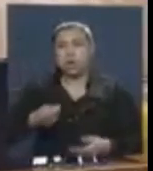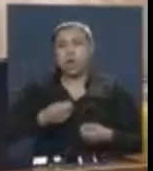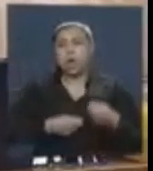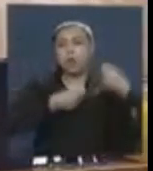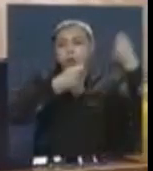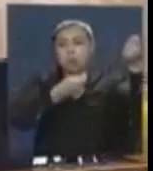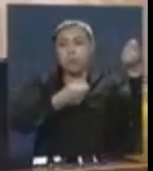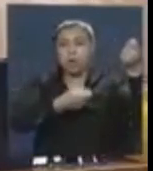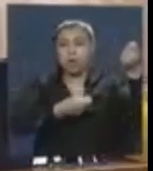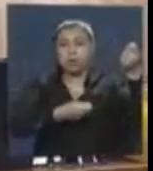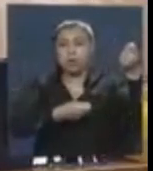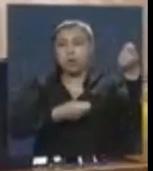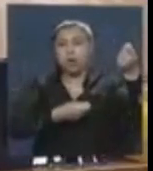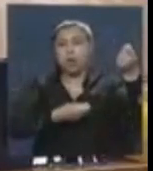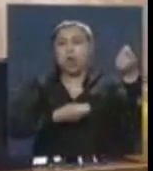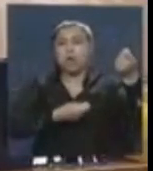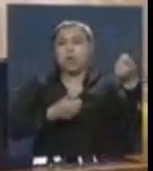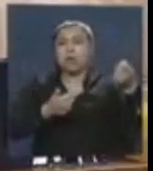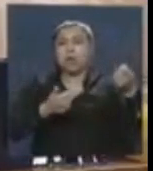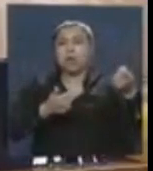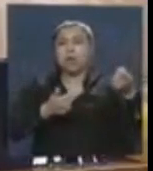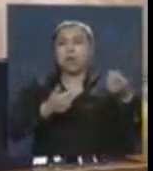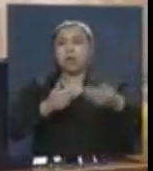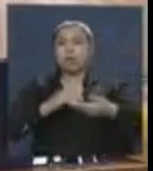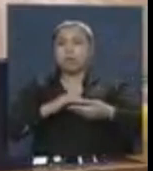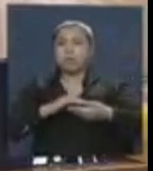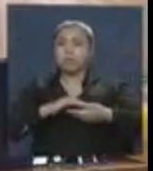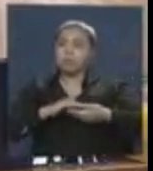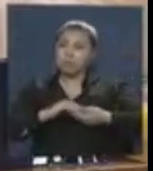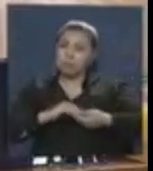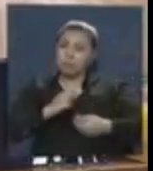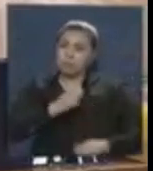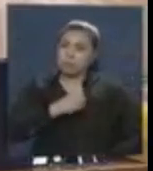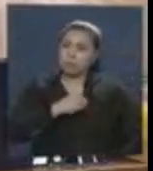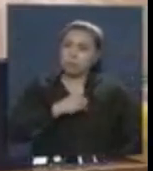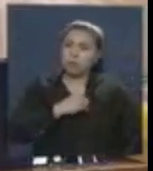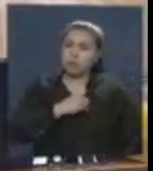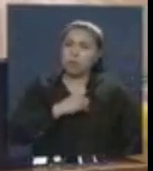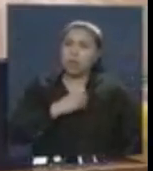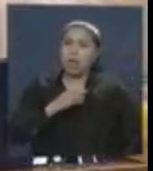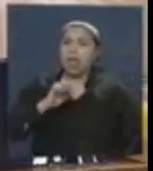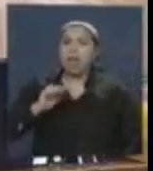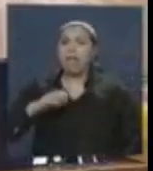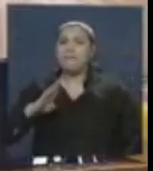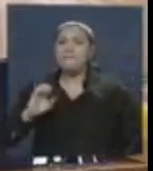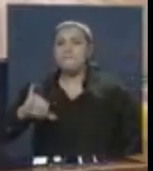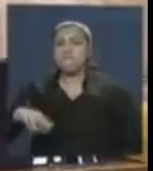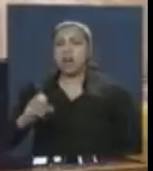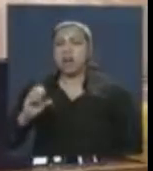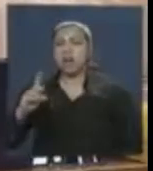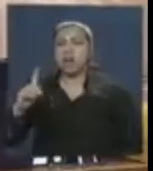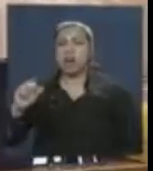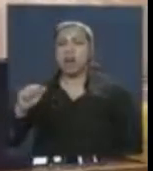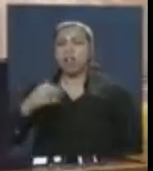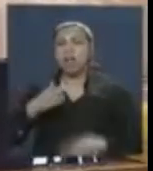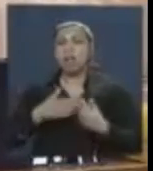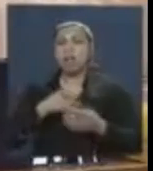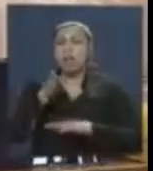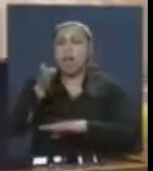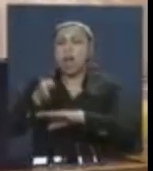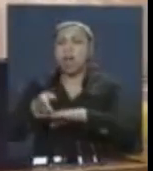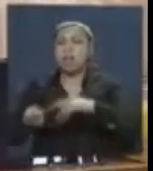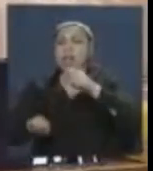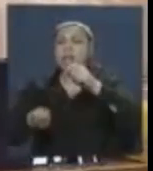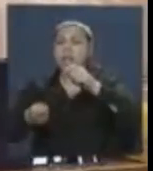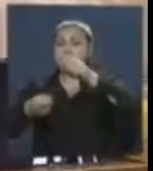condolencias al señor cónsul, a la señora encargada de negocios de la Embajada de Irak y a los funcionarios que allí trabajan para que se la